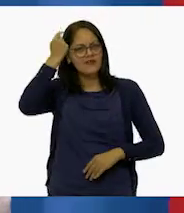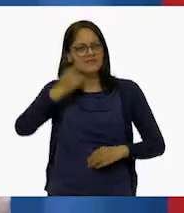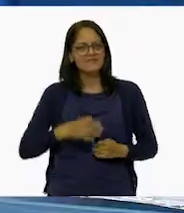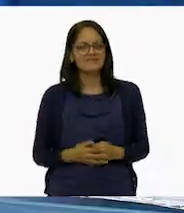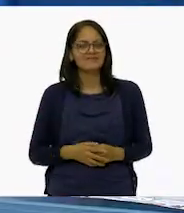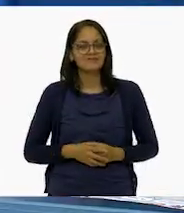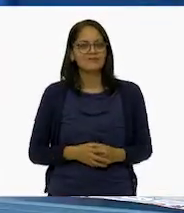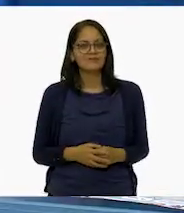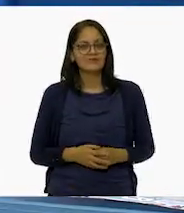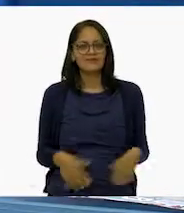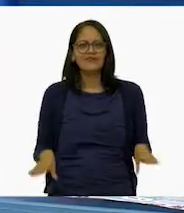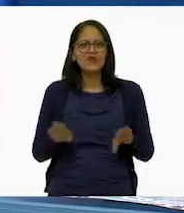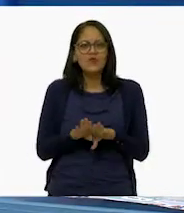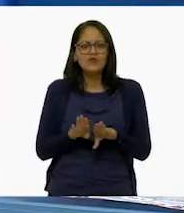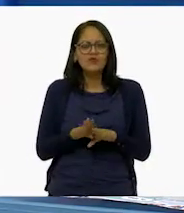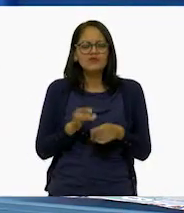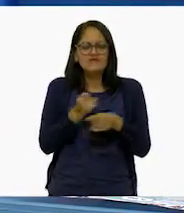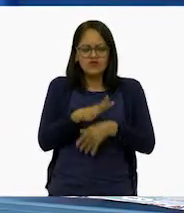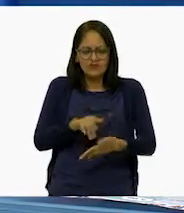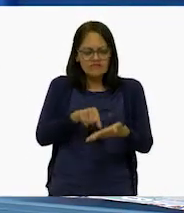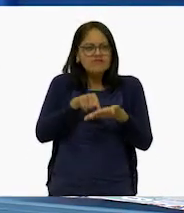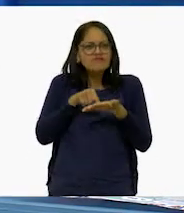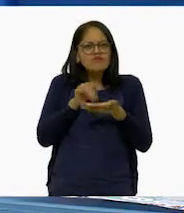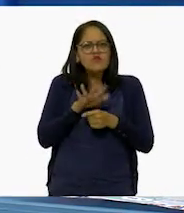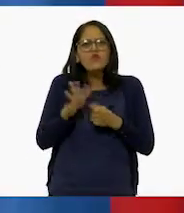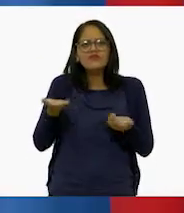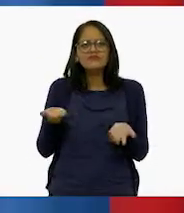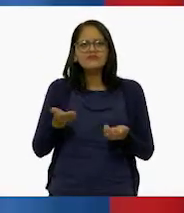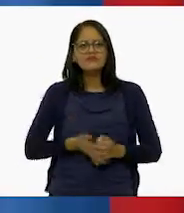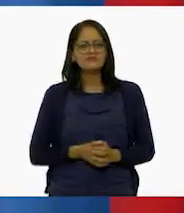¿Y cómo? ¿Qué información espacial?